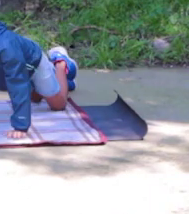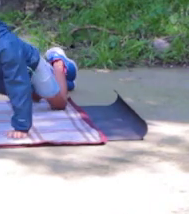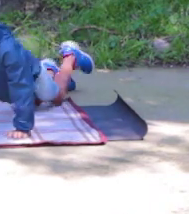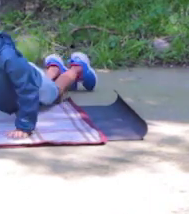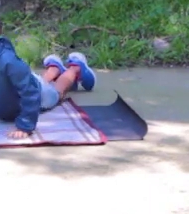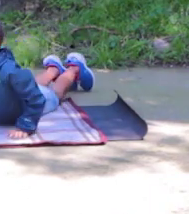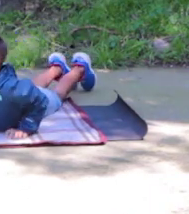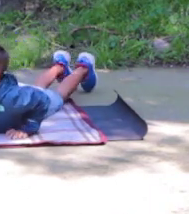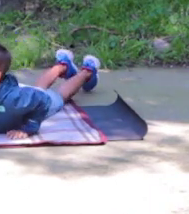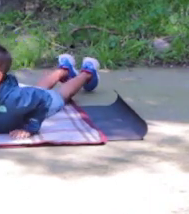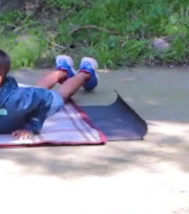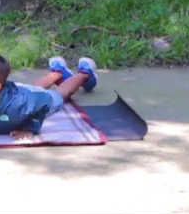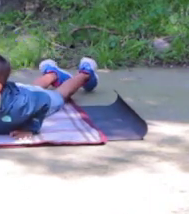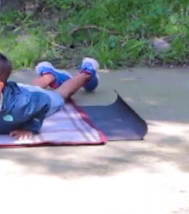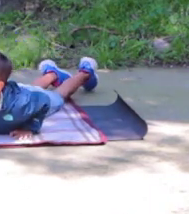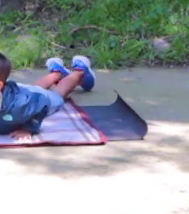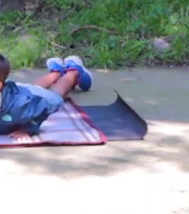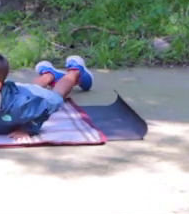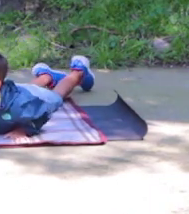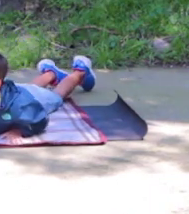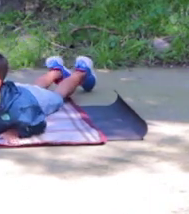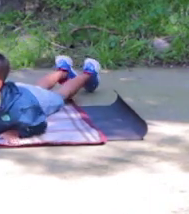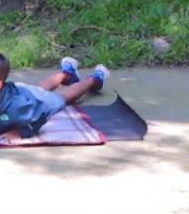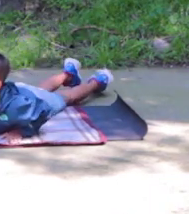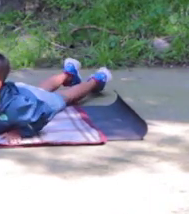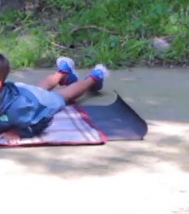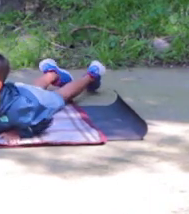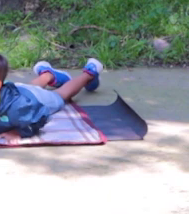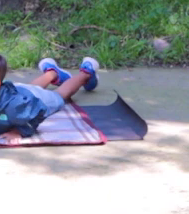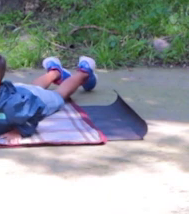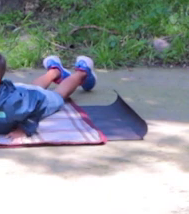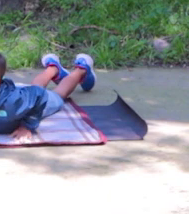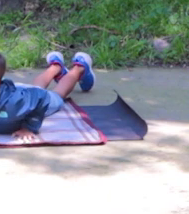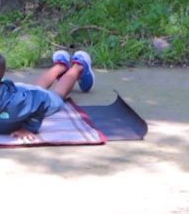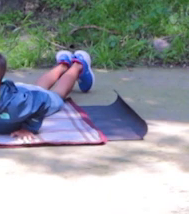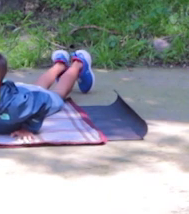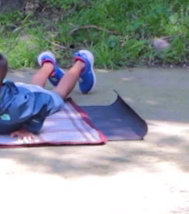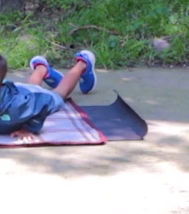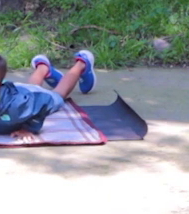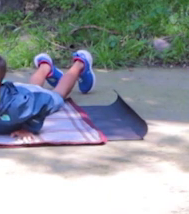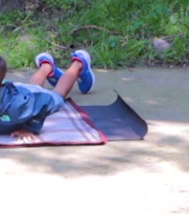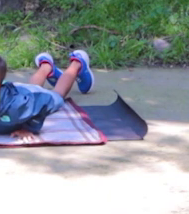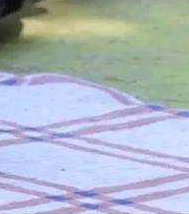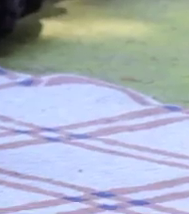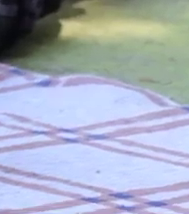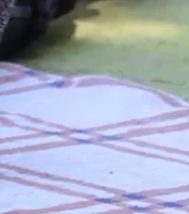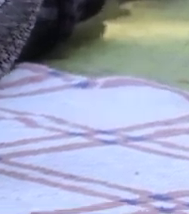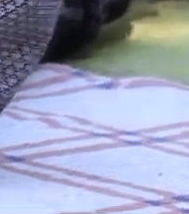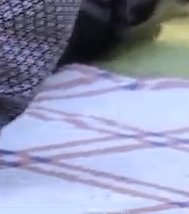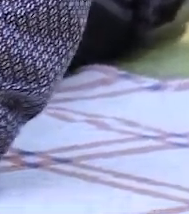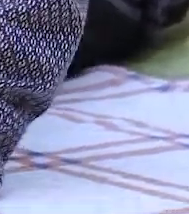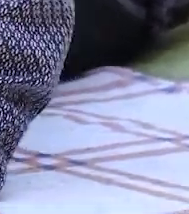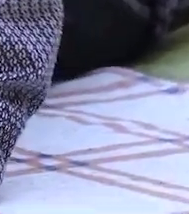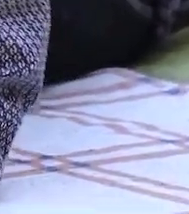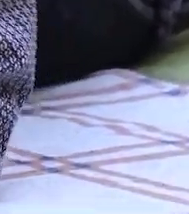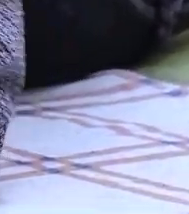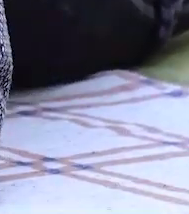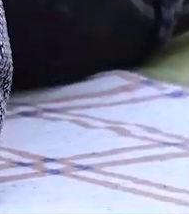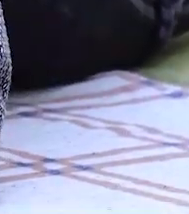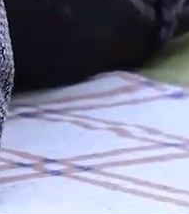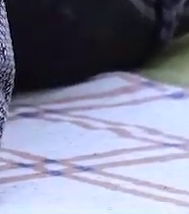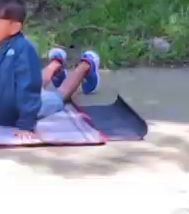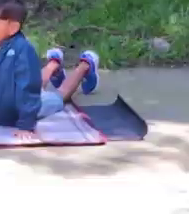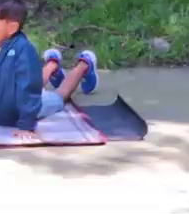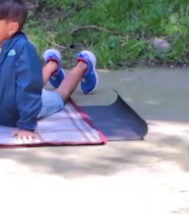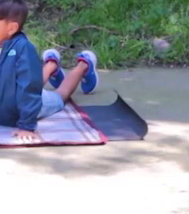Vamos a poner nuestras manos en la forma lateral. Y lo único que vamos a hacer es levantar la